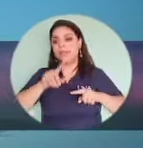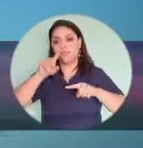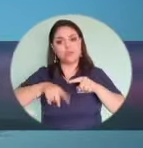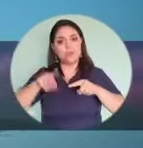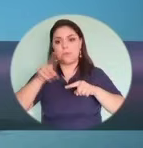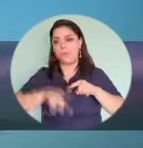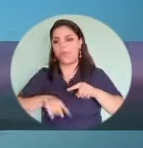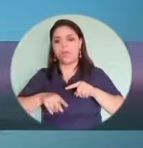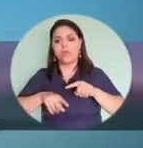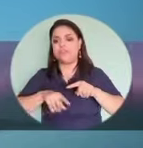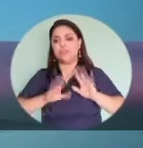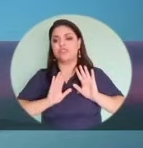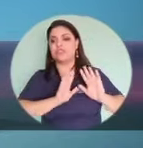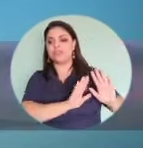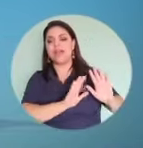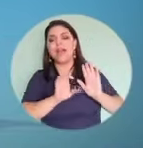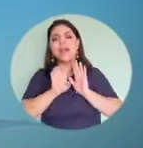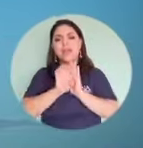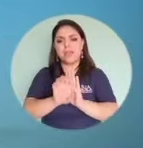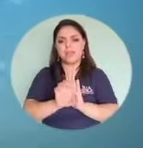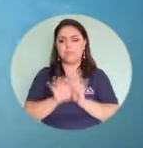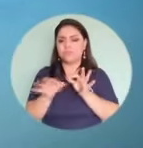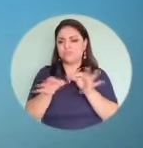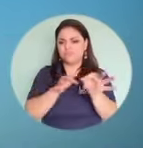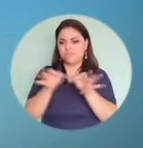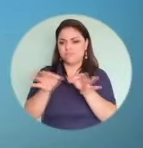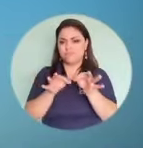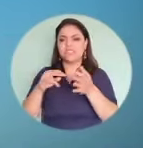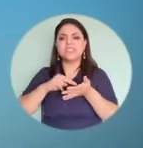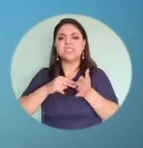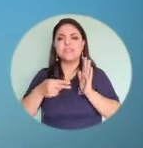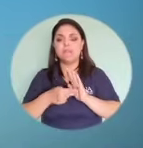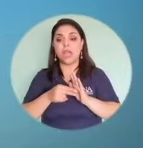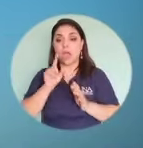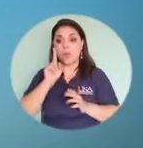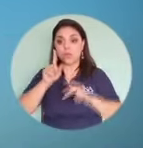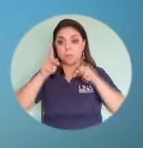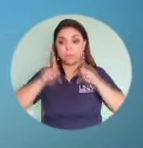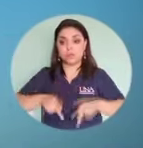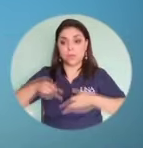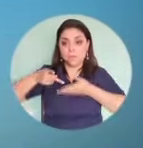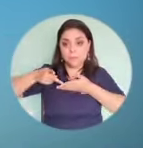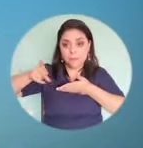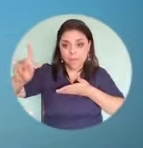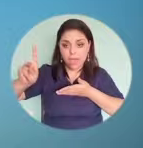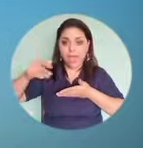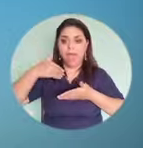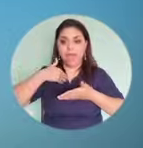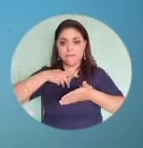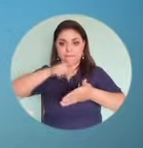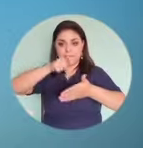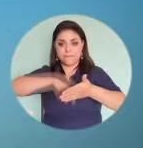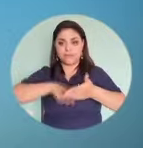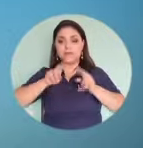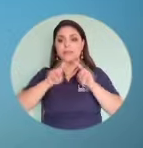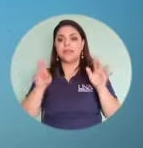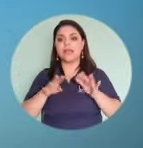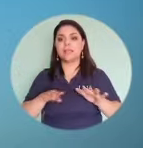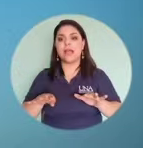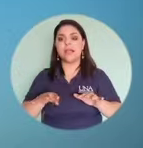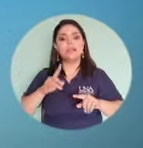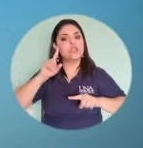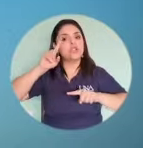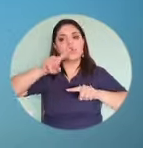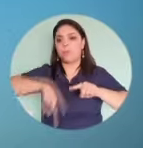repudiadas. Entonces, ¿qué significa esto? Que una persona que hizo una transacción con firma digital y ahí consta su firma, no podría